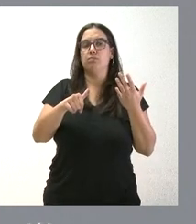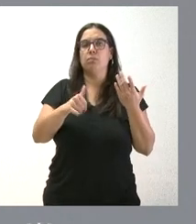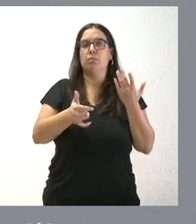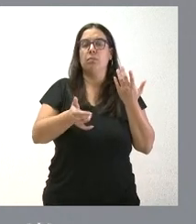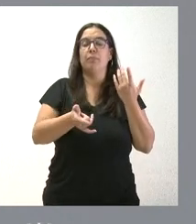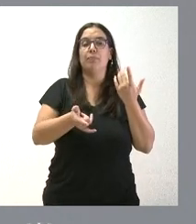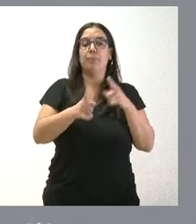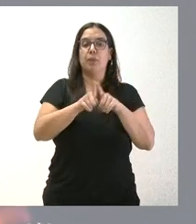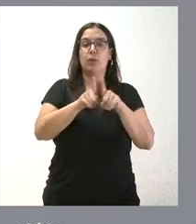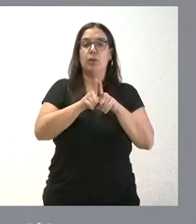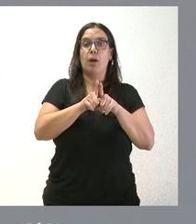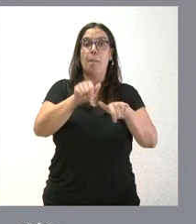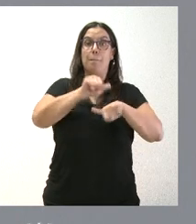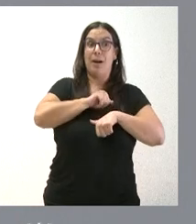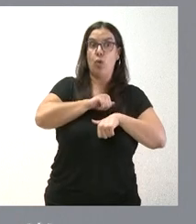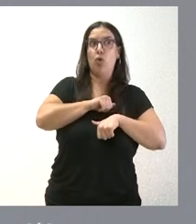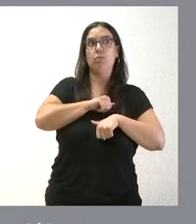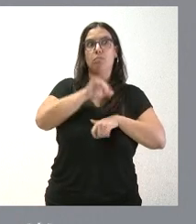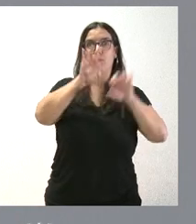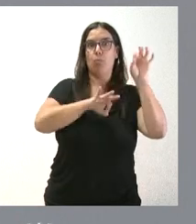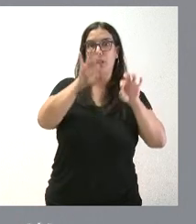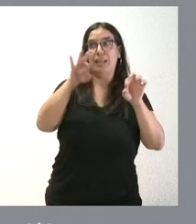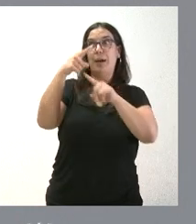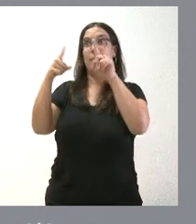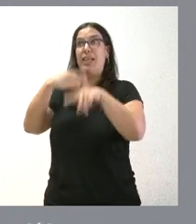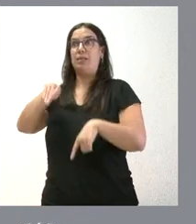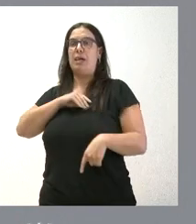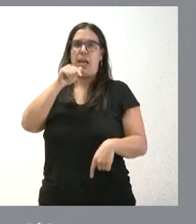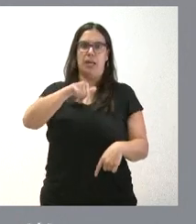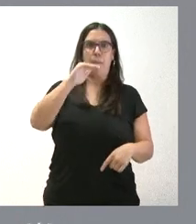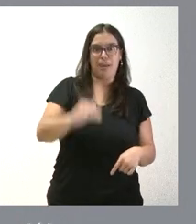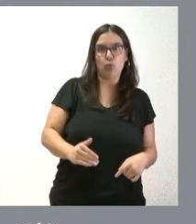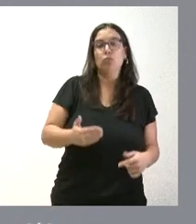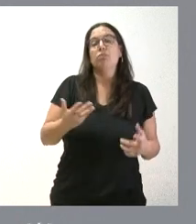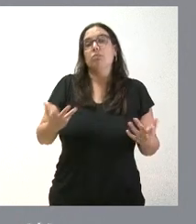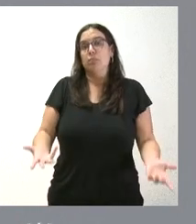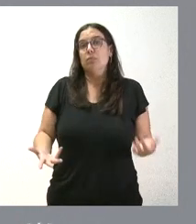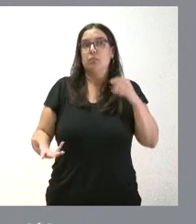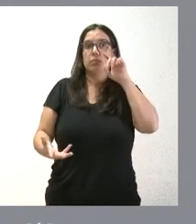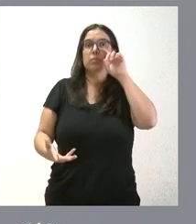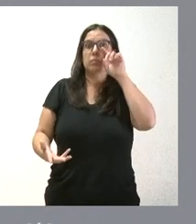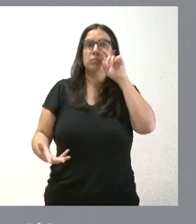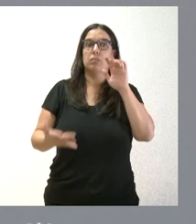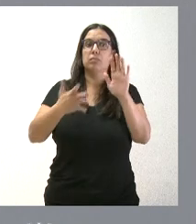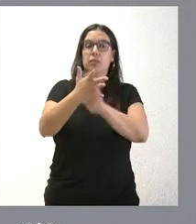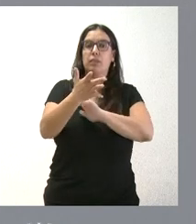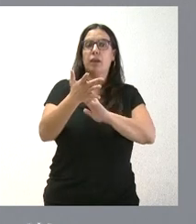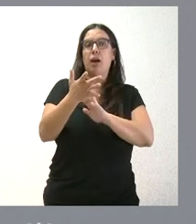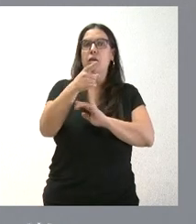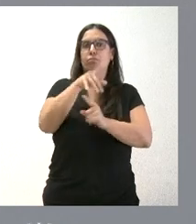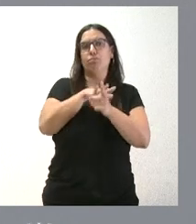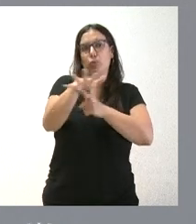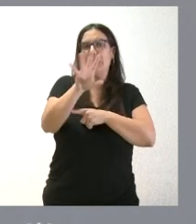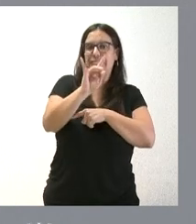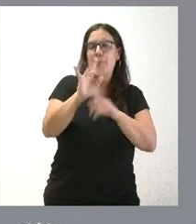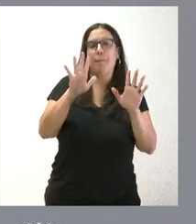menos tasa de paro, por así decirlo, que la media española y, por tanto, es un elemento que, sin lugar a dudas, ha impactado pero